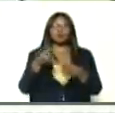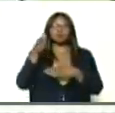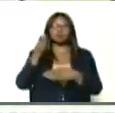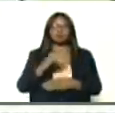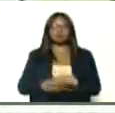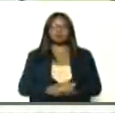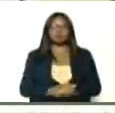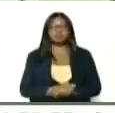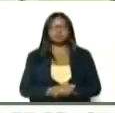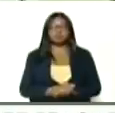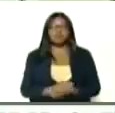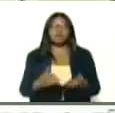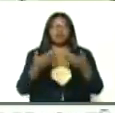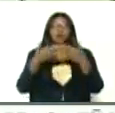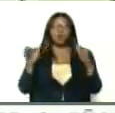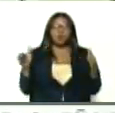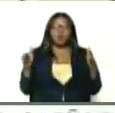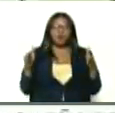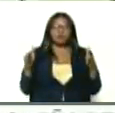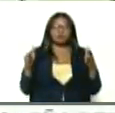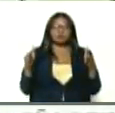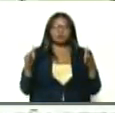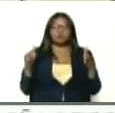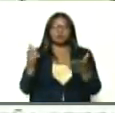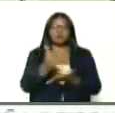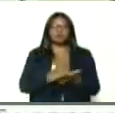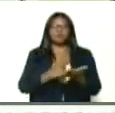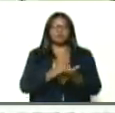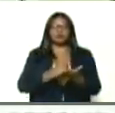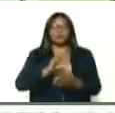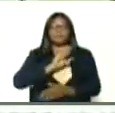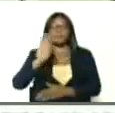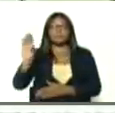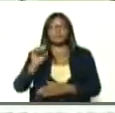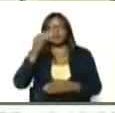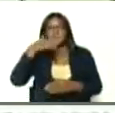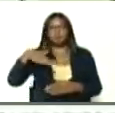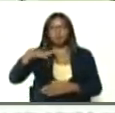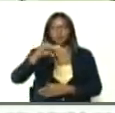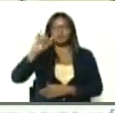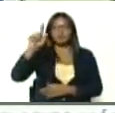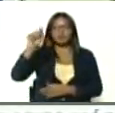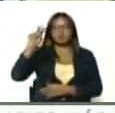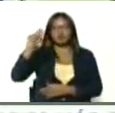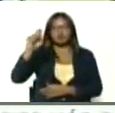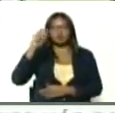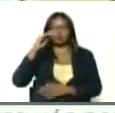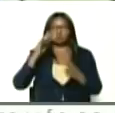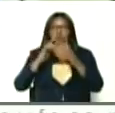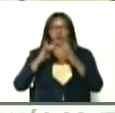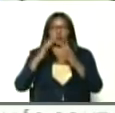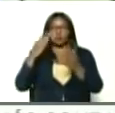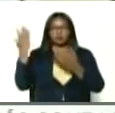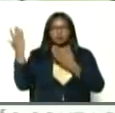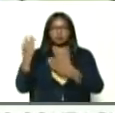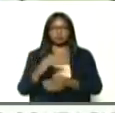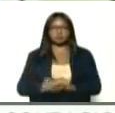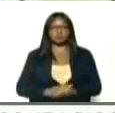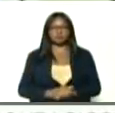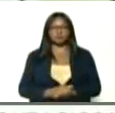Silva, inaugurando, farmapatria, para el pueblo de Isnotu, adelante, Isnotu.